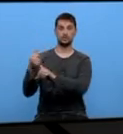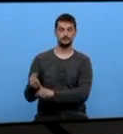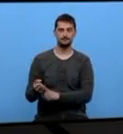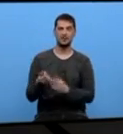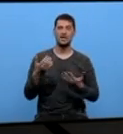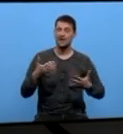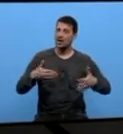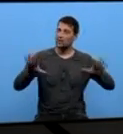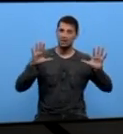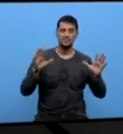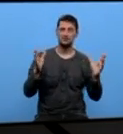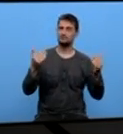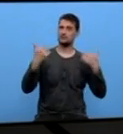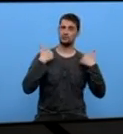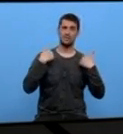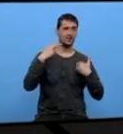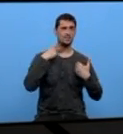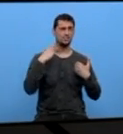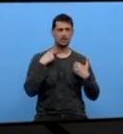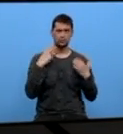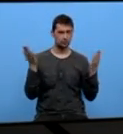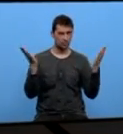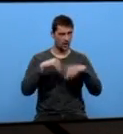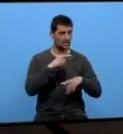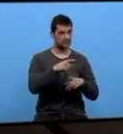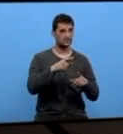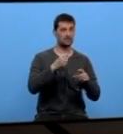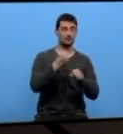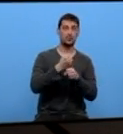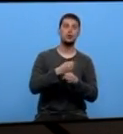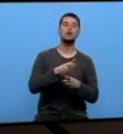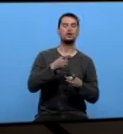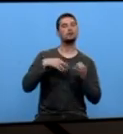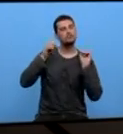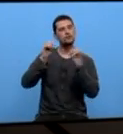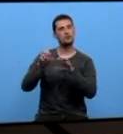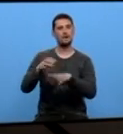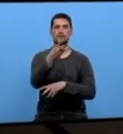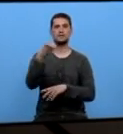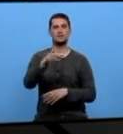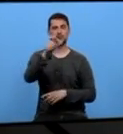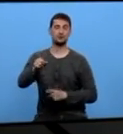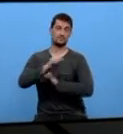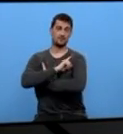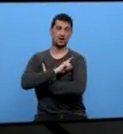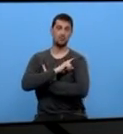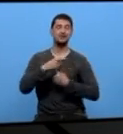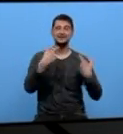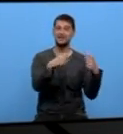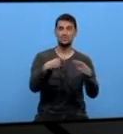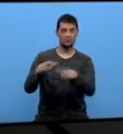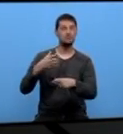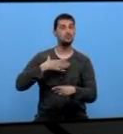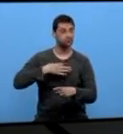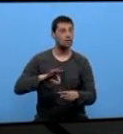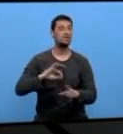pese a non ter competencias neste ámbito, a deputación está a formar a 300 desempregados lucenses nos sectores con máis posibilidades